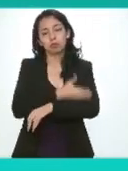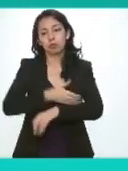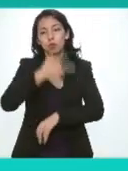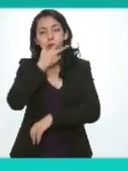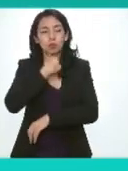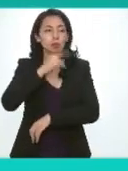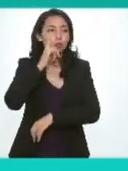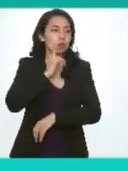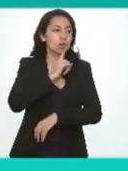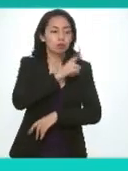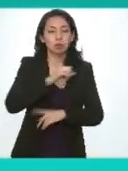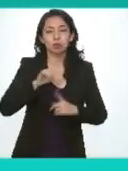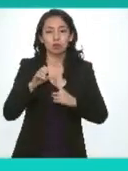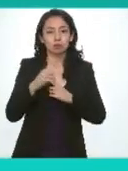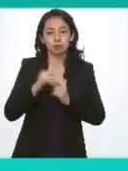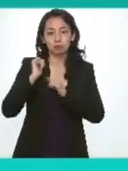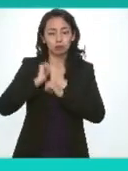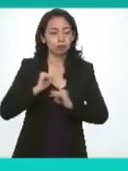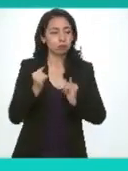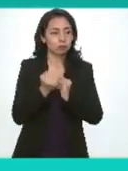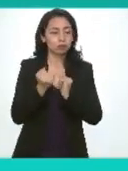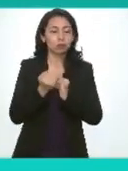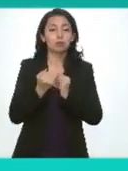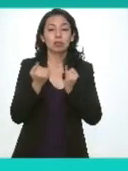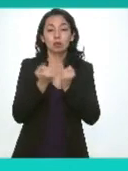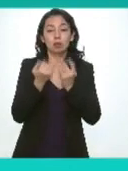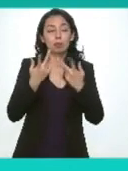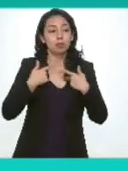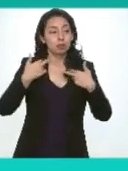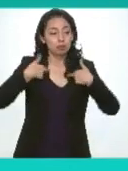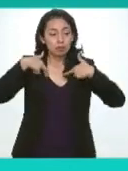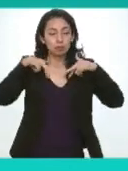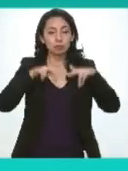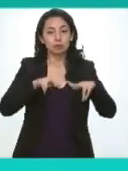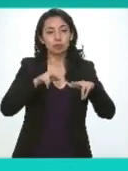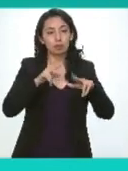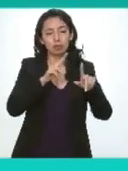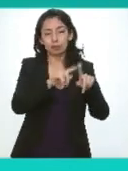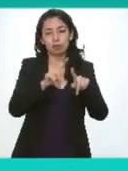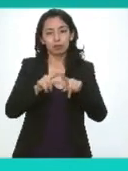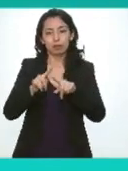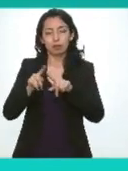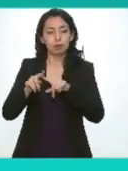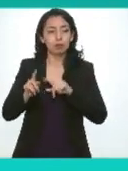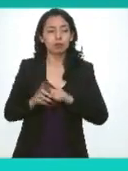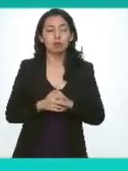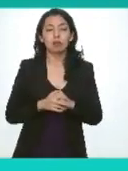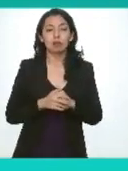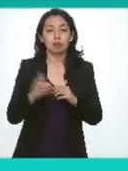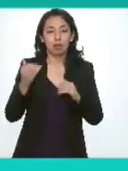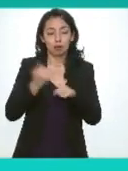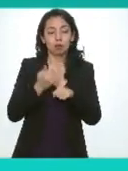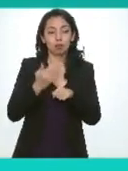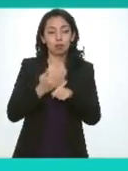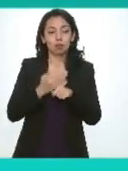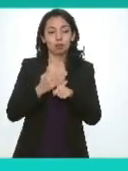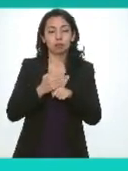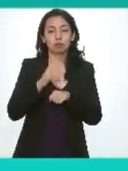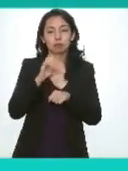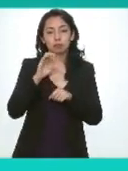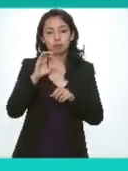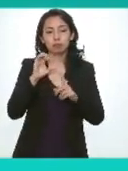compañeras colegas comisionados y también a los representantes de los demás organismos que integran este consejo